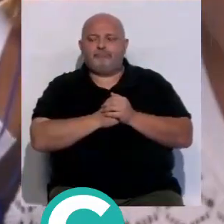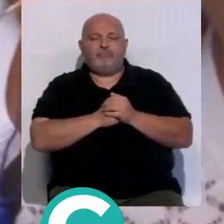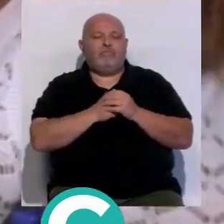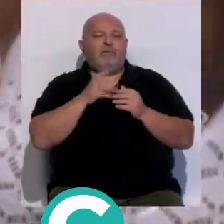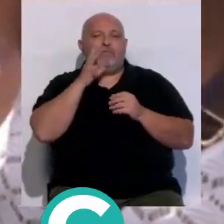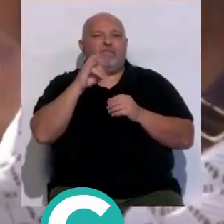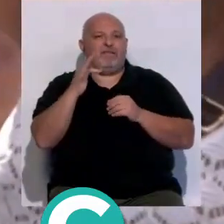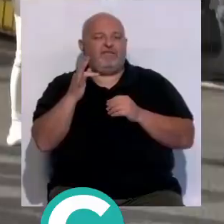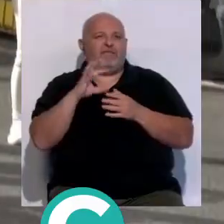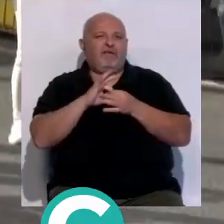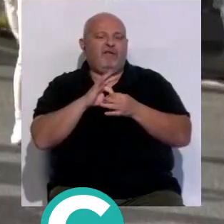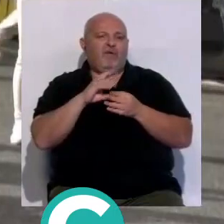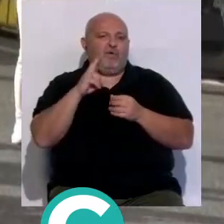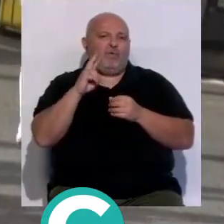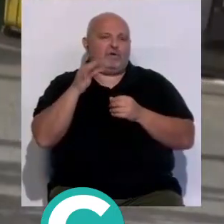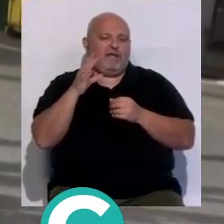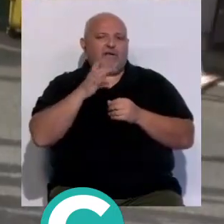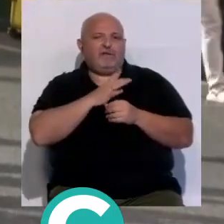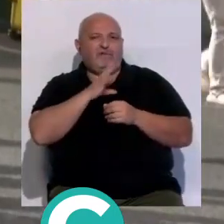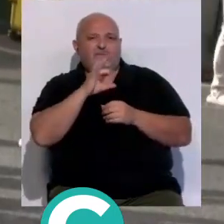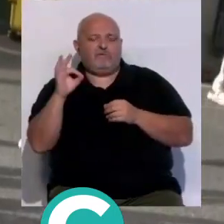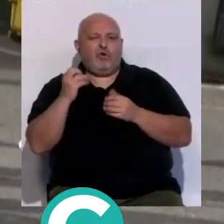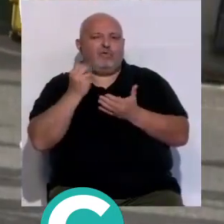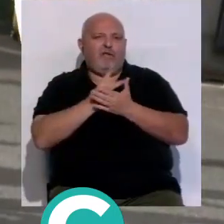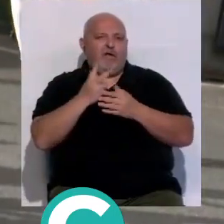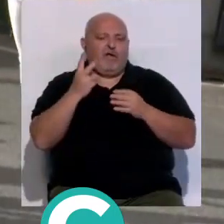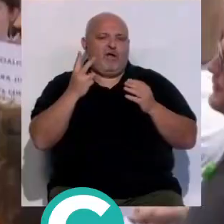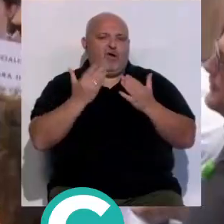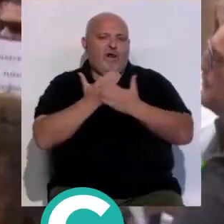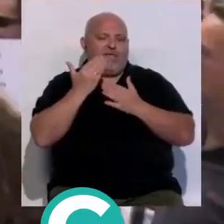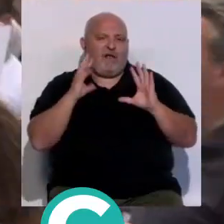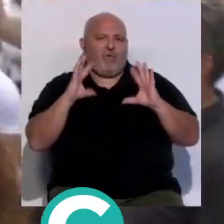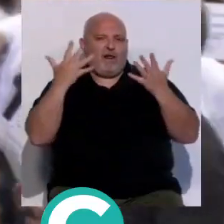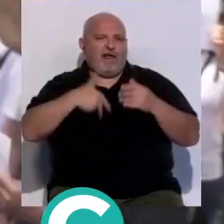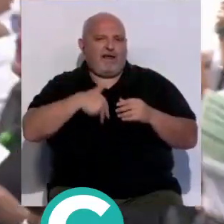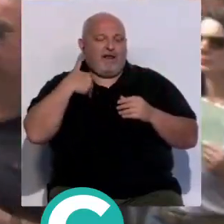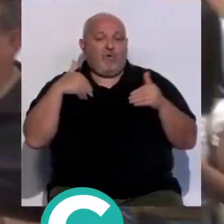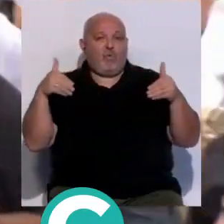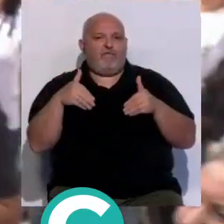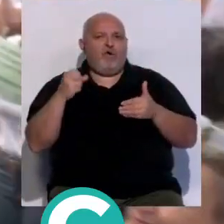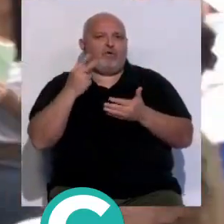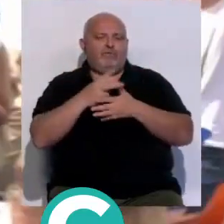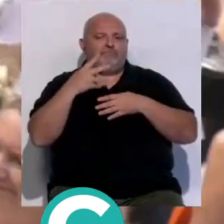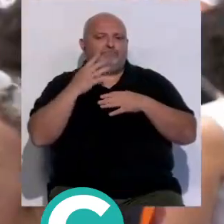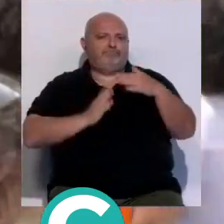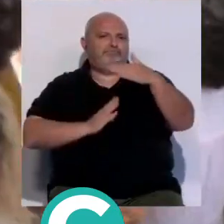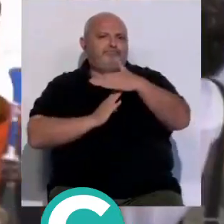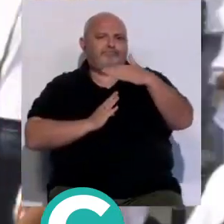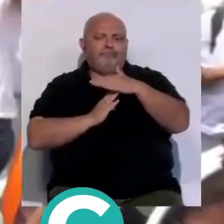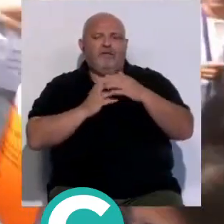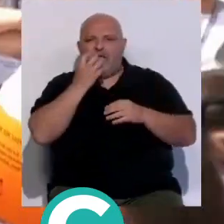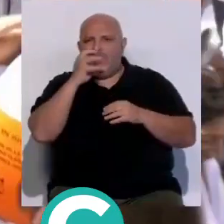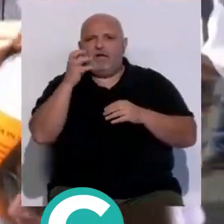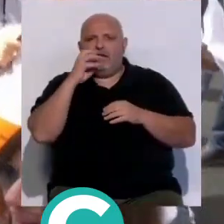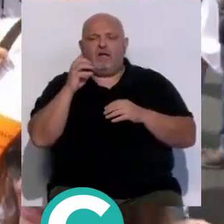convocados por CESIF ESTAJ UGT y comisiones obreras a una nueva jornada de huelga general este jueves han vuelto a realizar paros y a trasladar sus